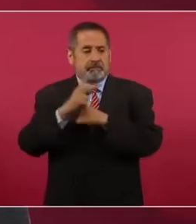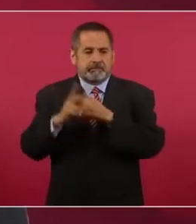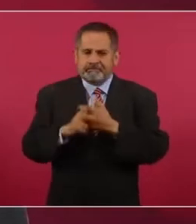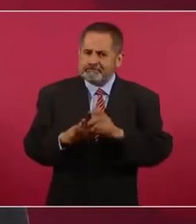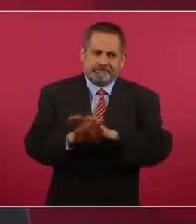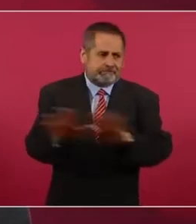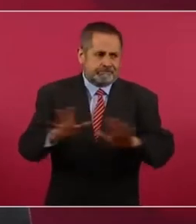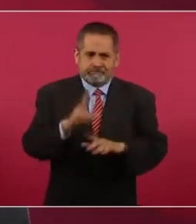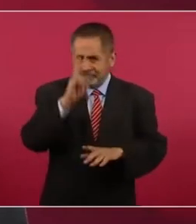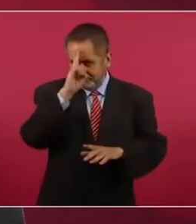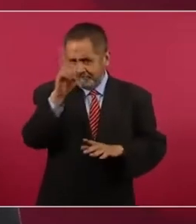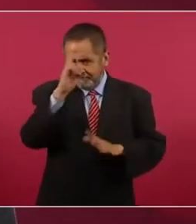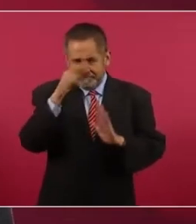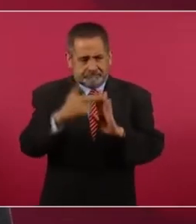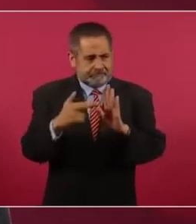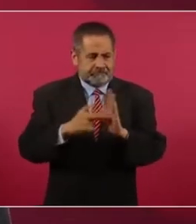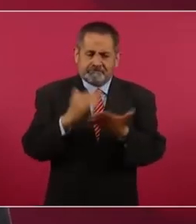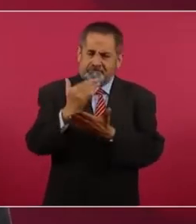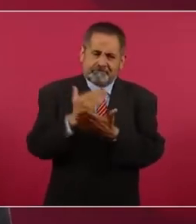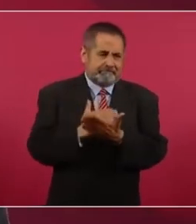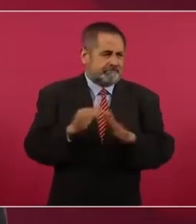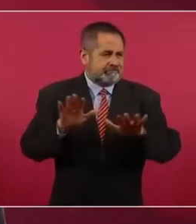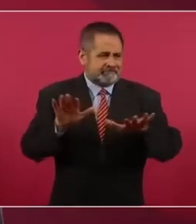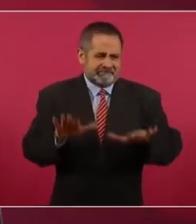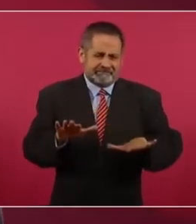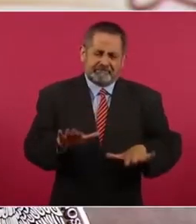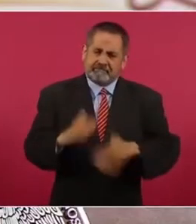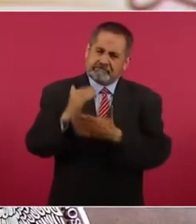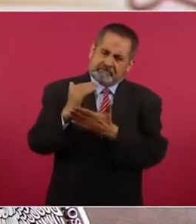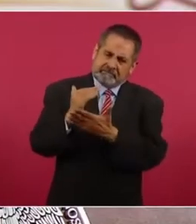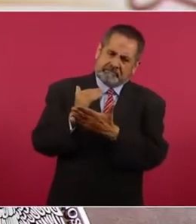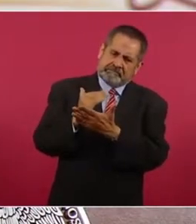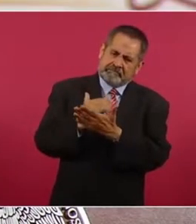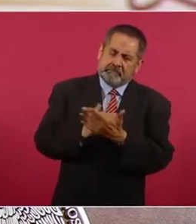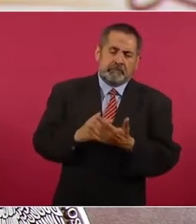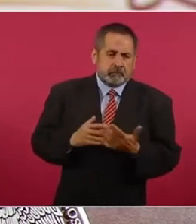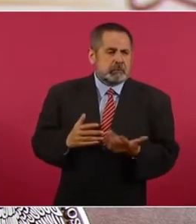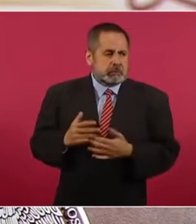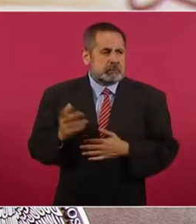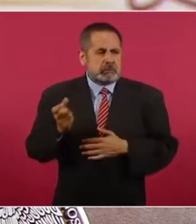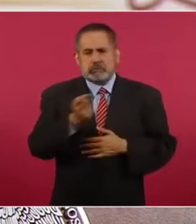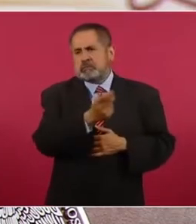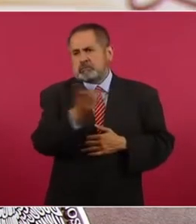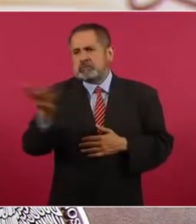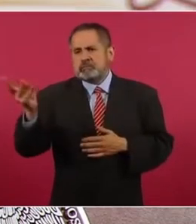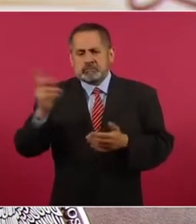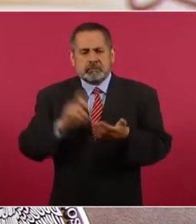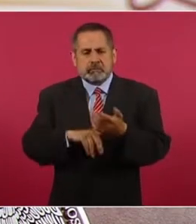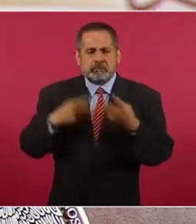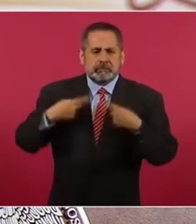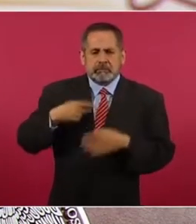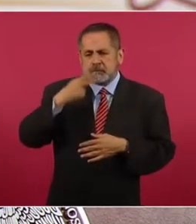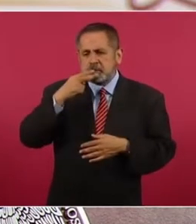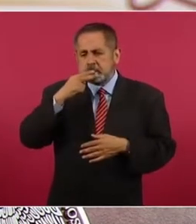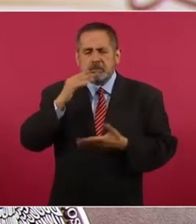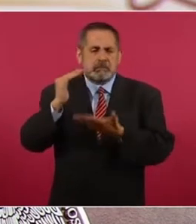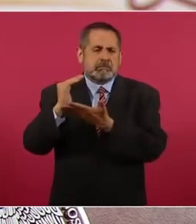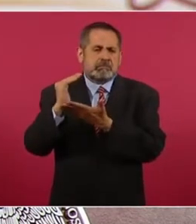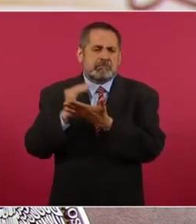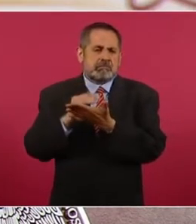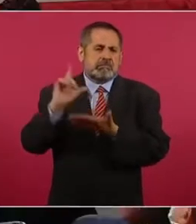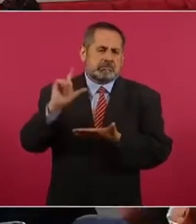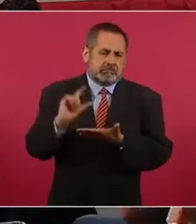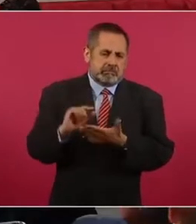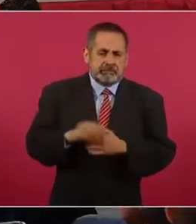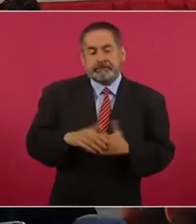adicción al tabaco y se ha reducido el consumo de estos productos. Pero la